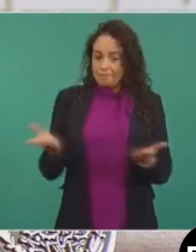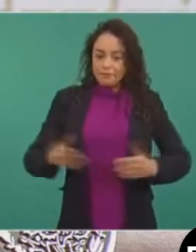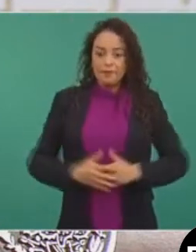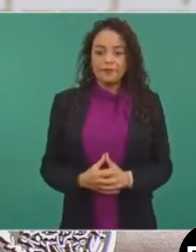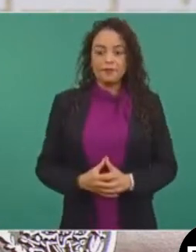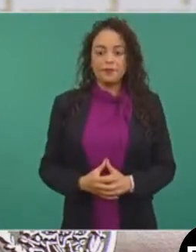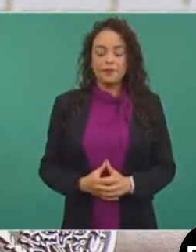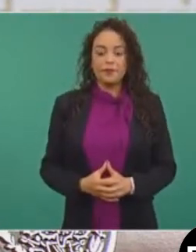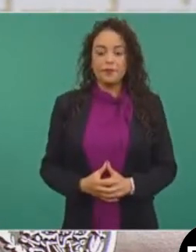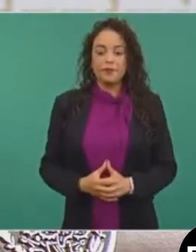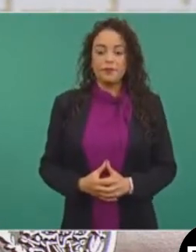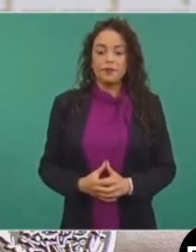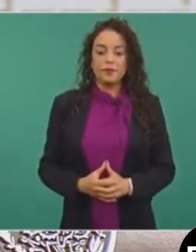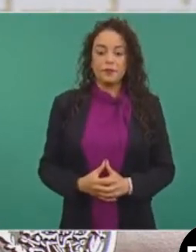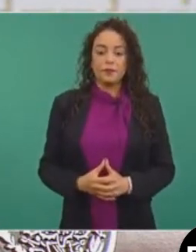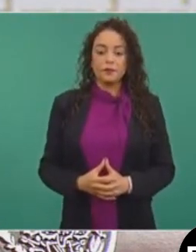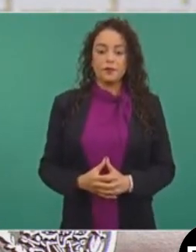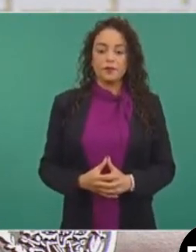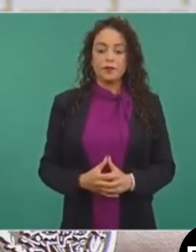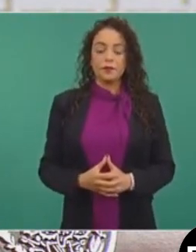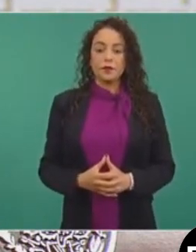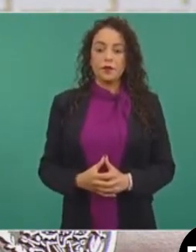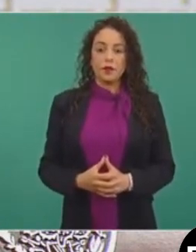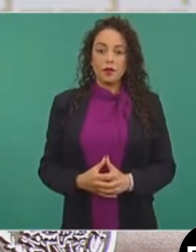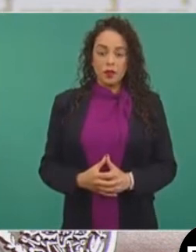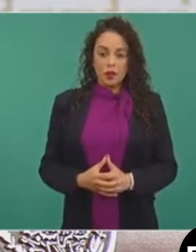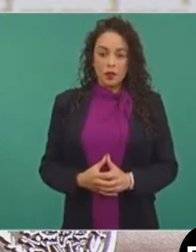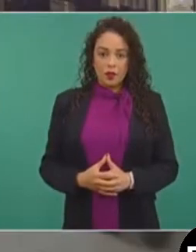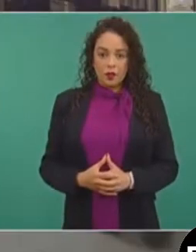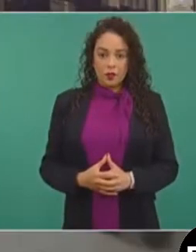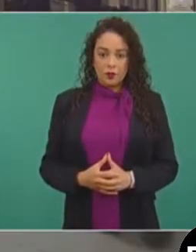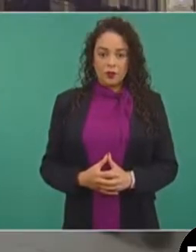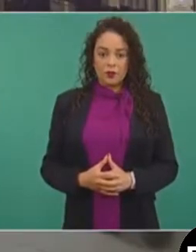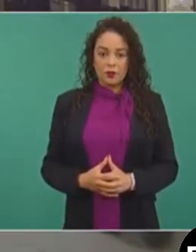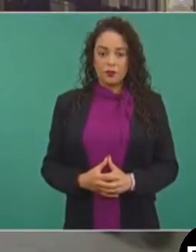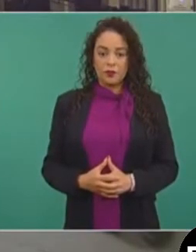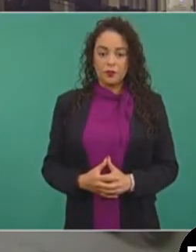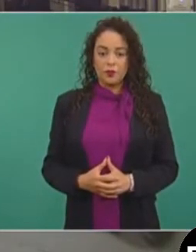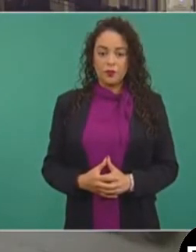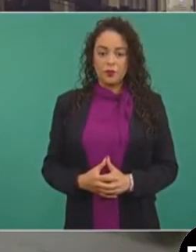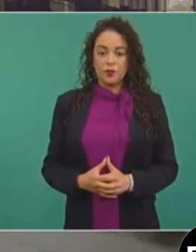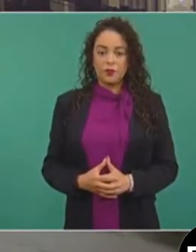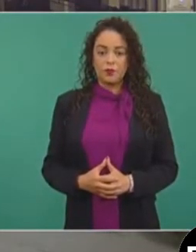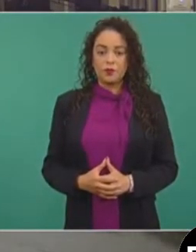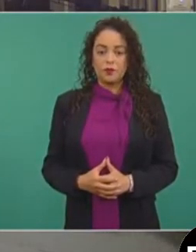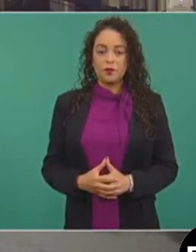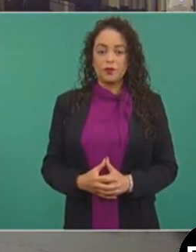hubo esta unidad de